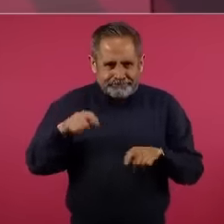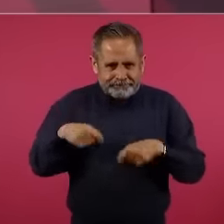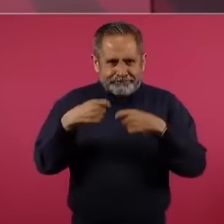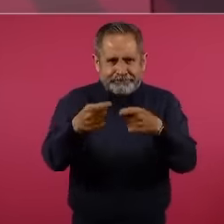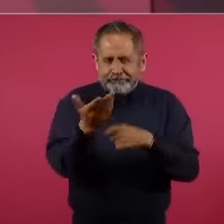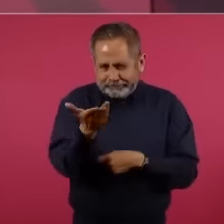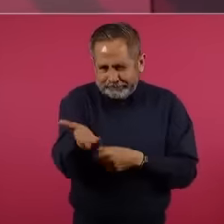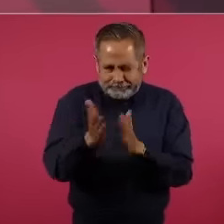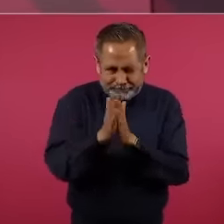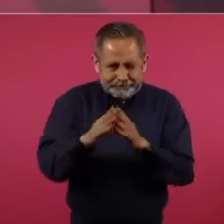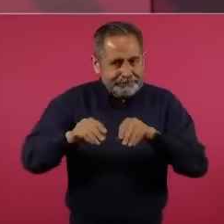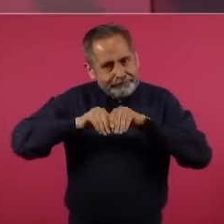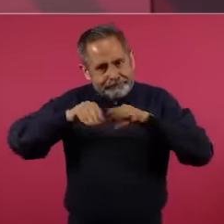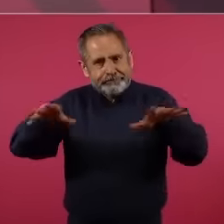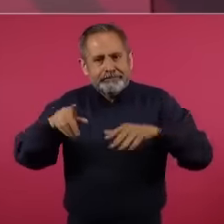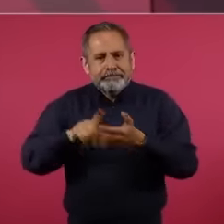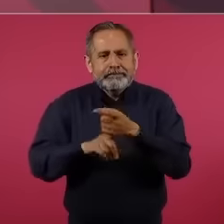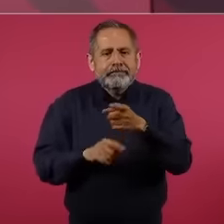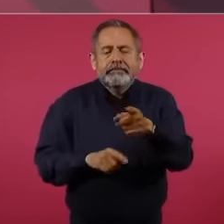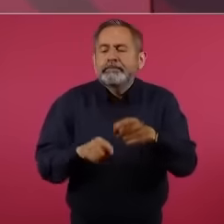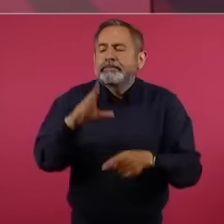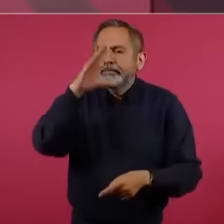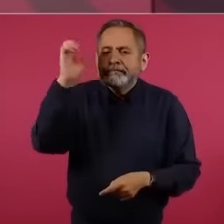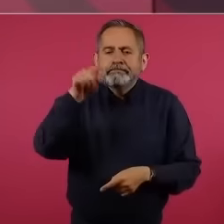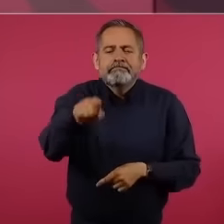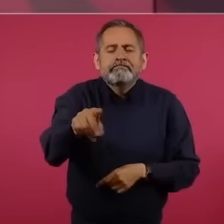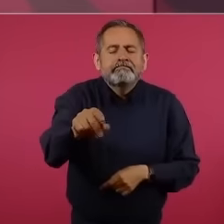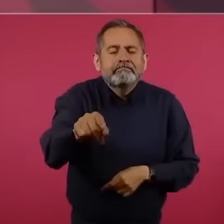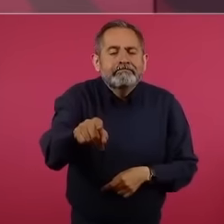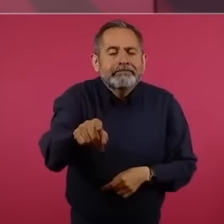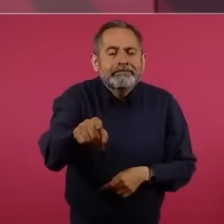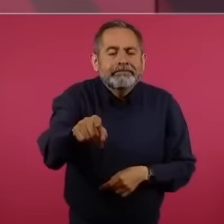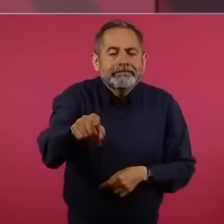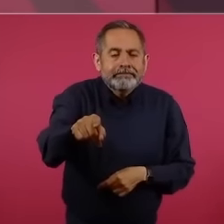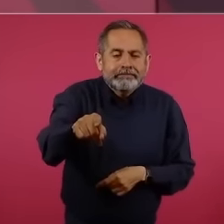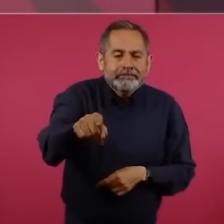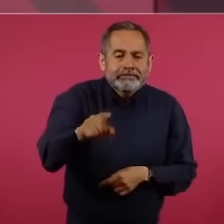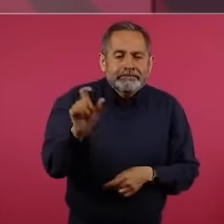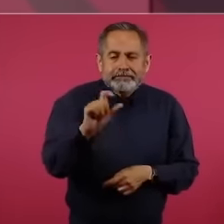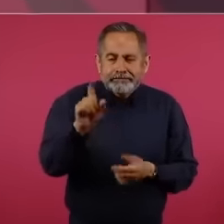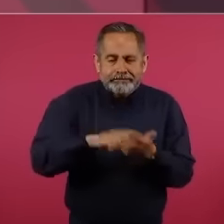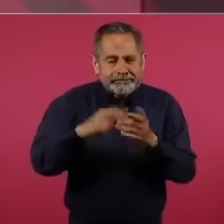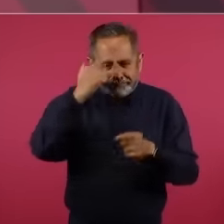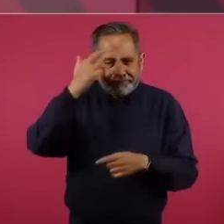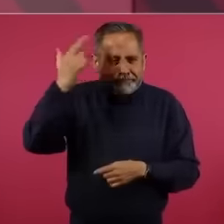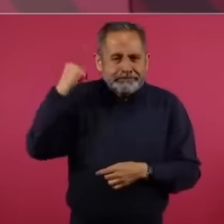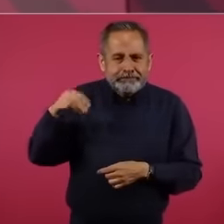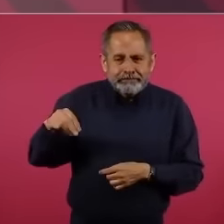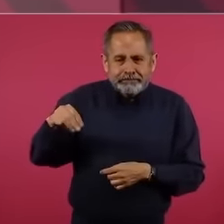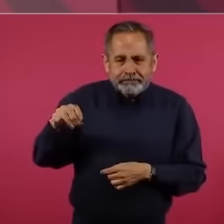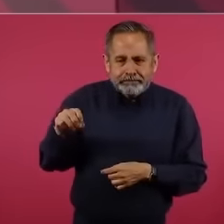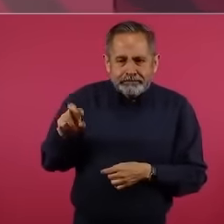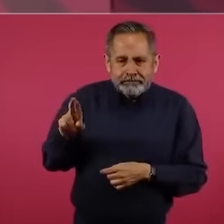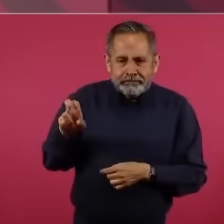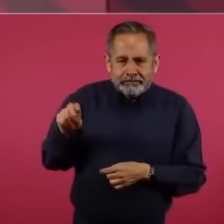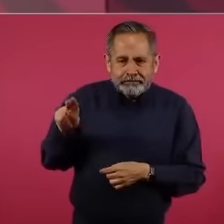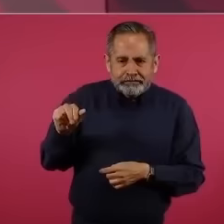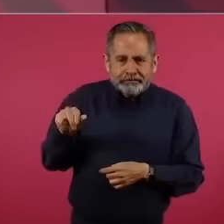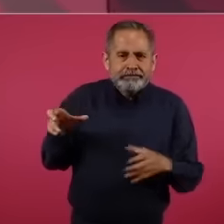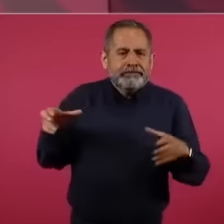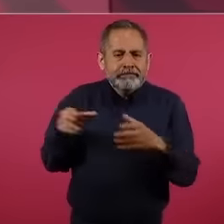voy a pedir de cuando Morena tuvo su